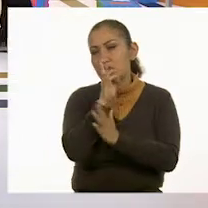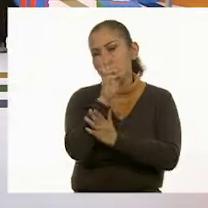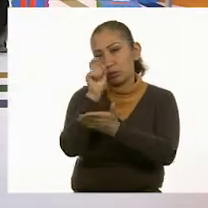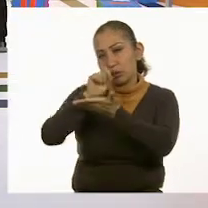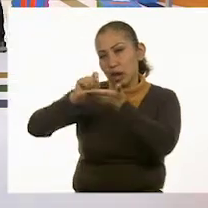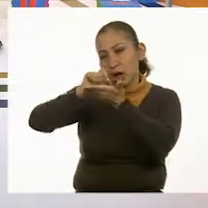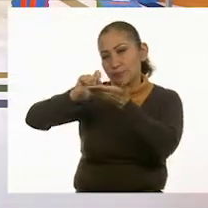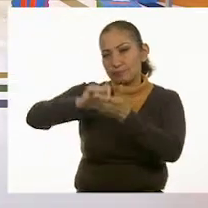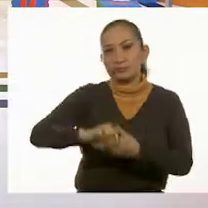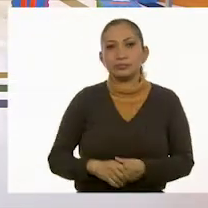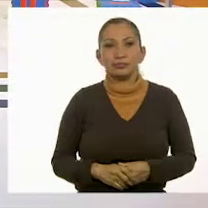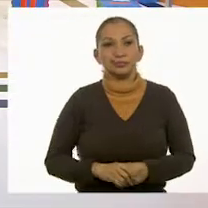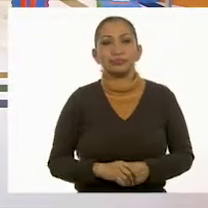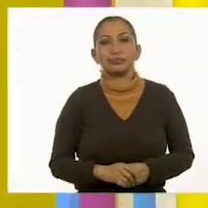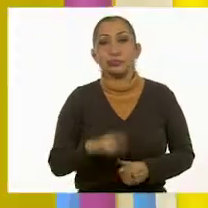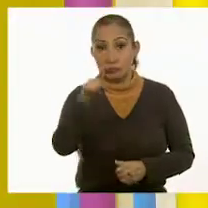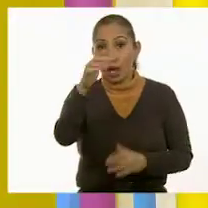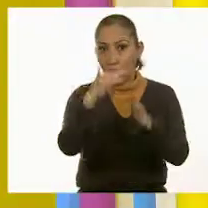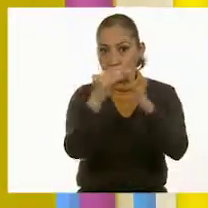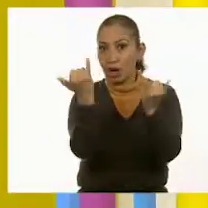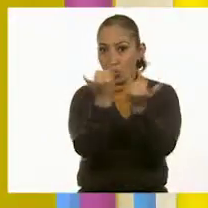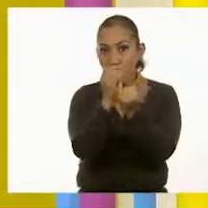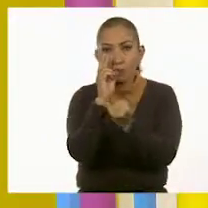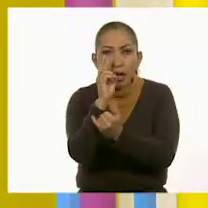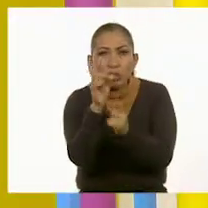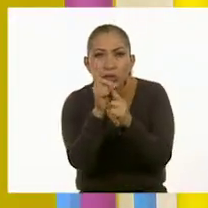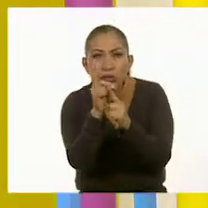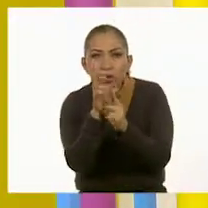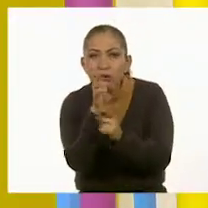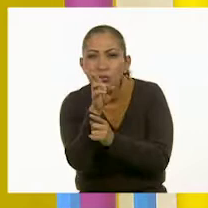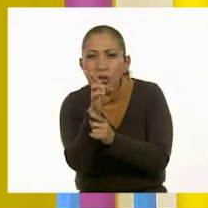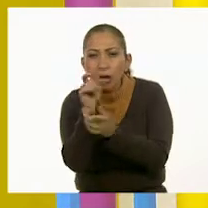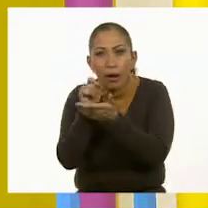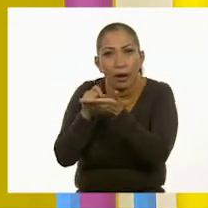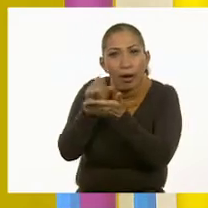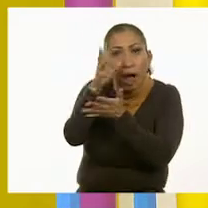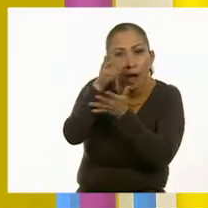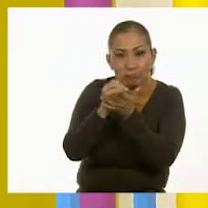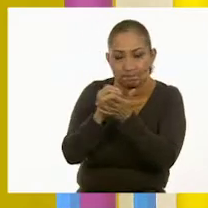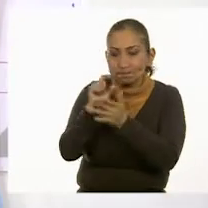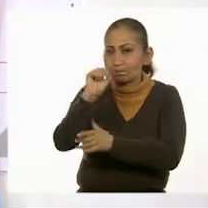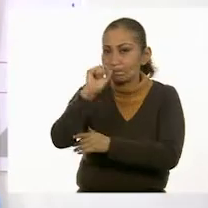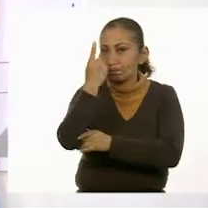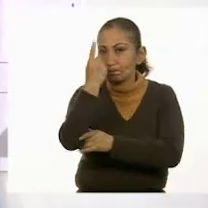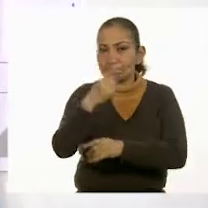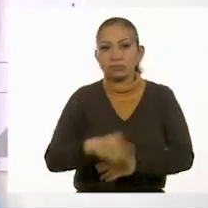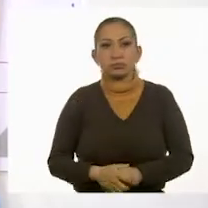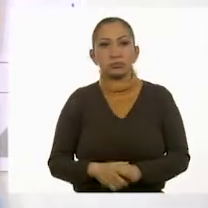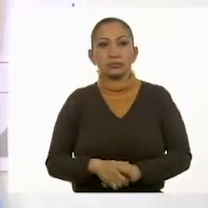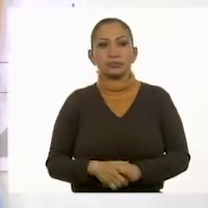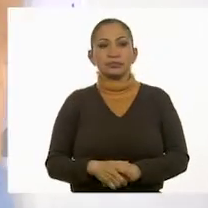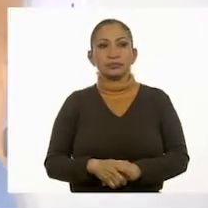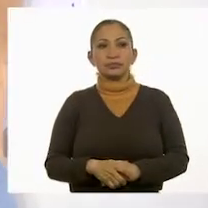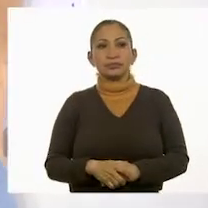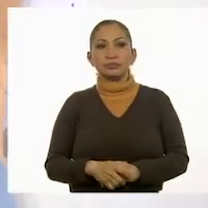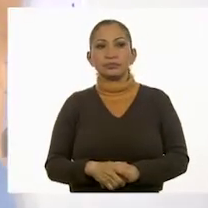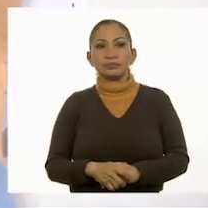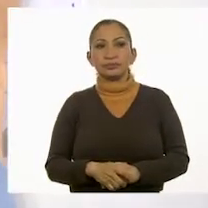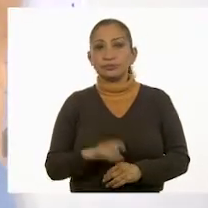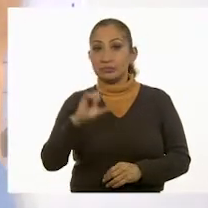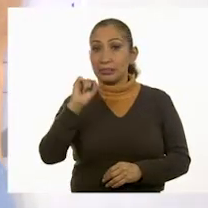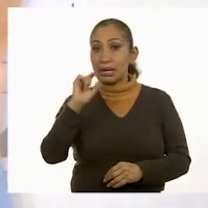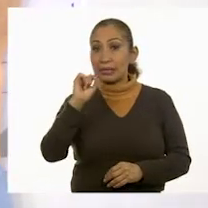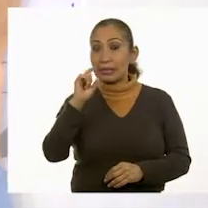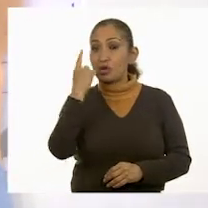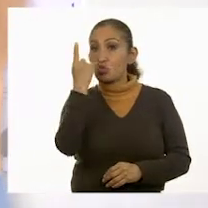ahí? Con mucho gusto. 21. Ustedes también en casa observen dónde van a anotar la respuesta. 21. Muy bien. Escríbela. 21.